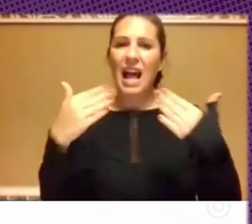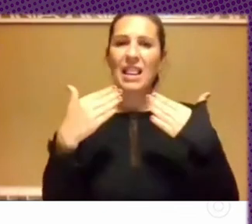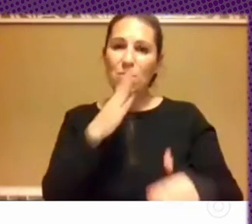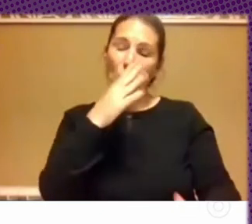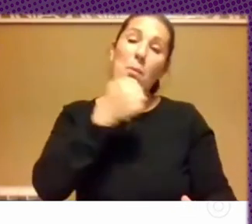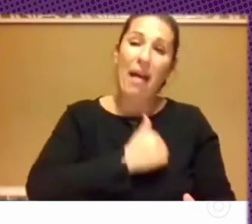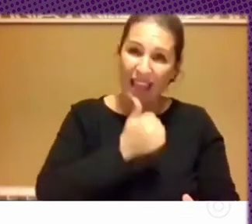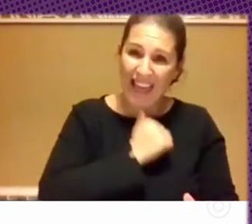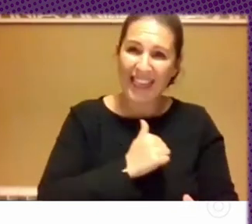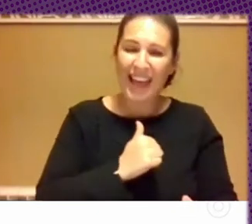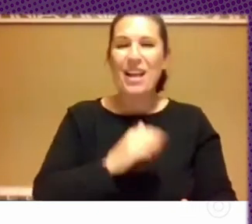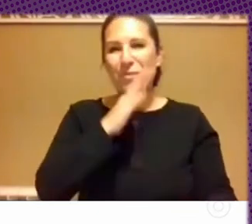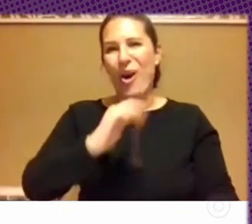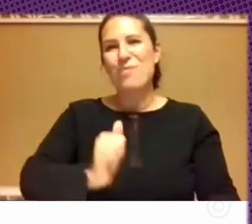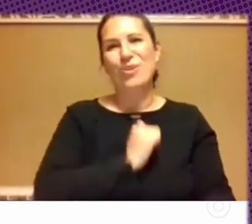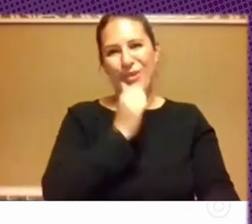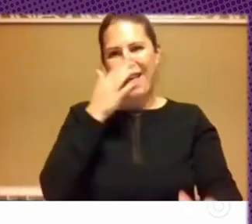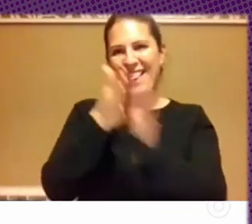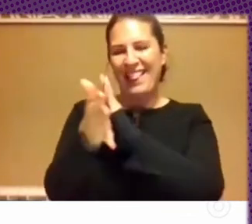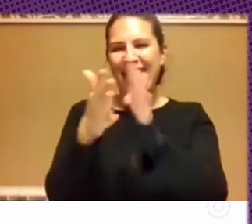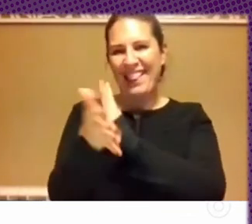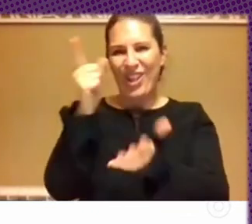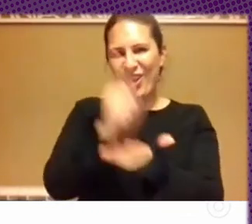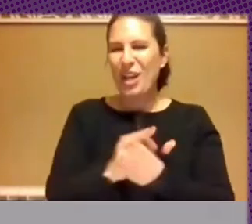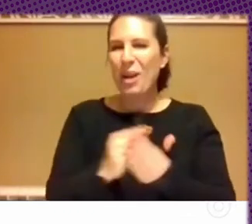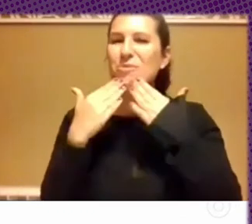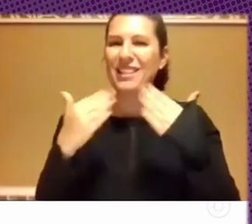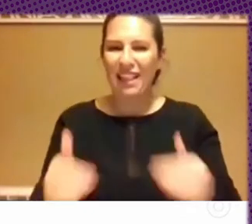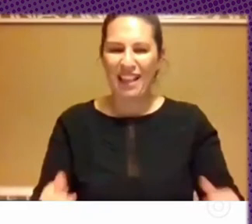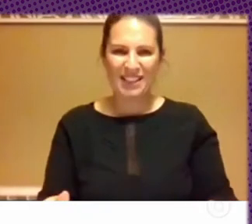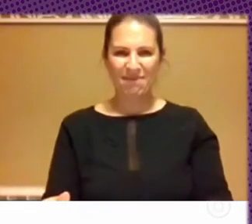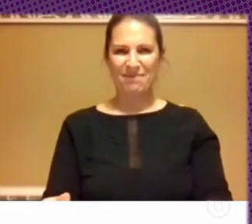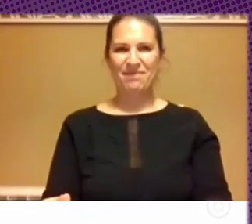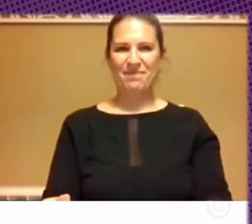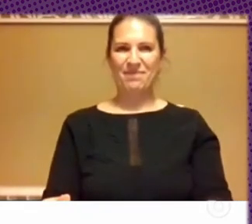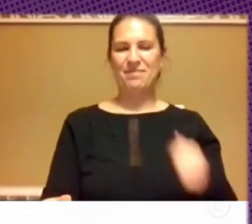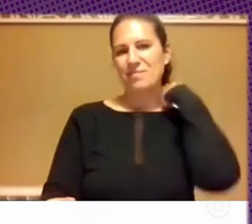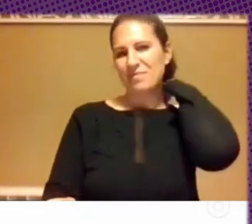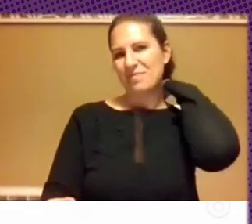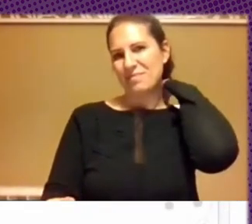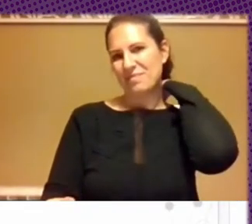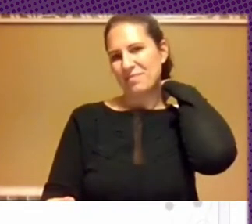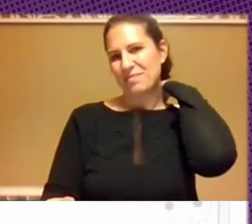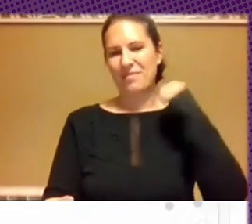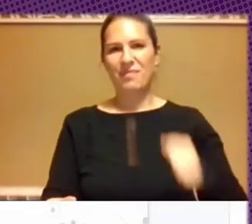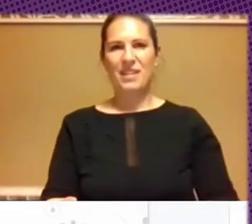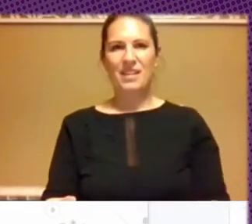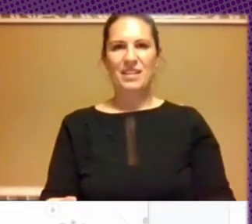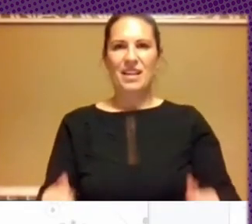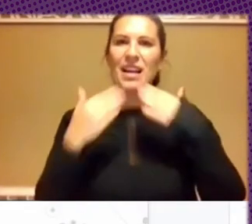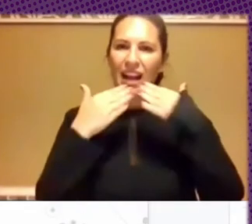paciencia y por la oportunidad de haber expuesto otra vez muchísimas gracias. Gracias Eloy ahora sí que se te